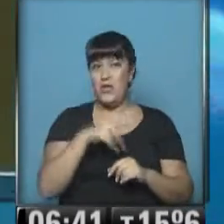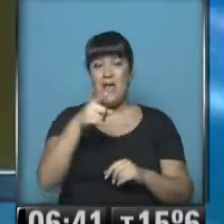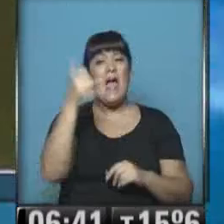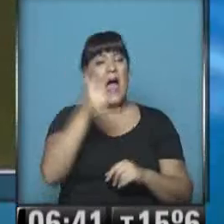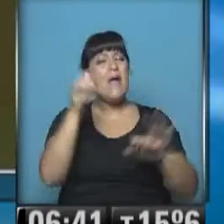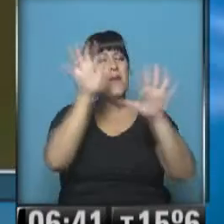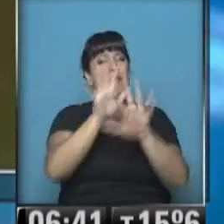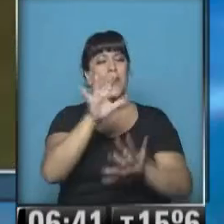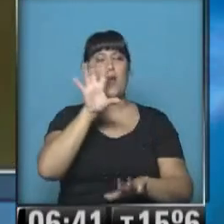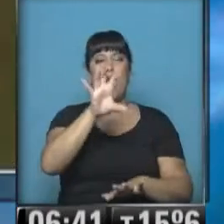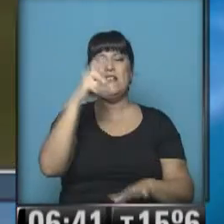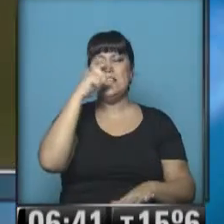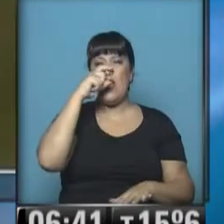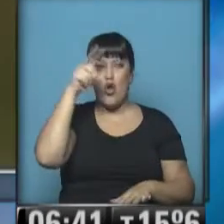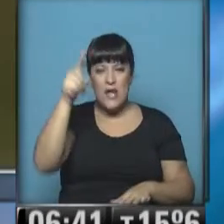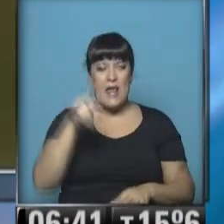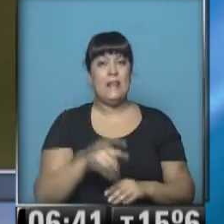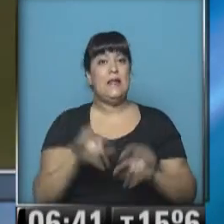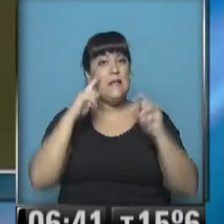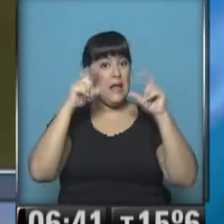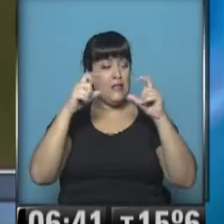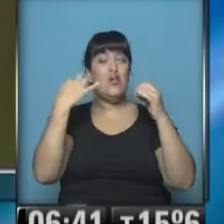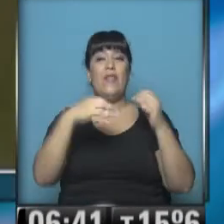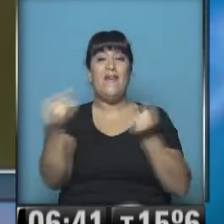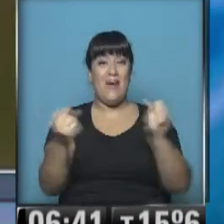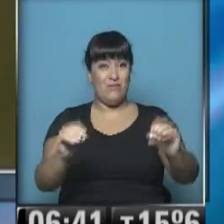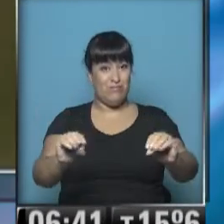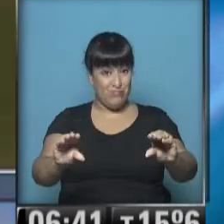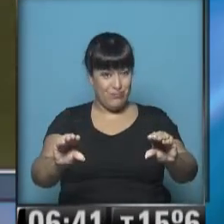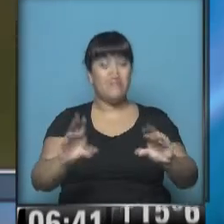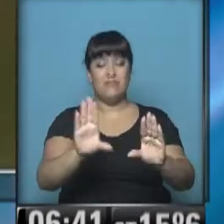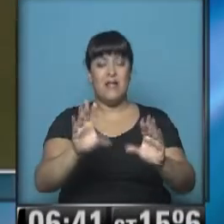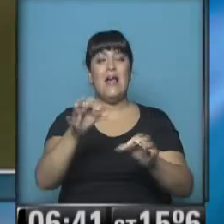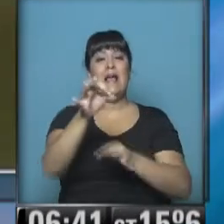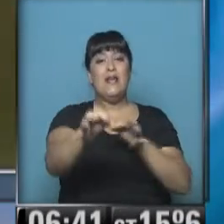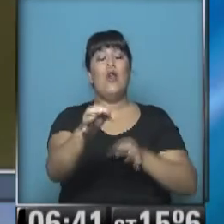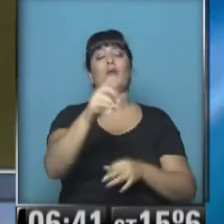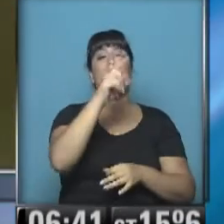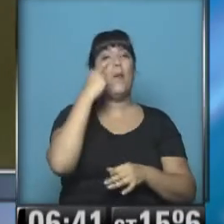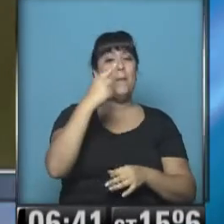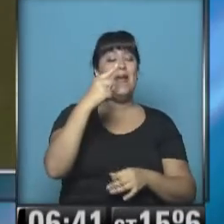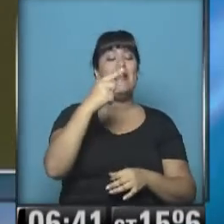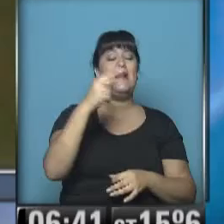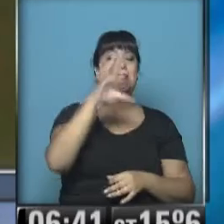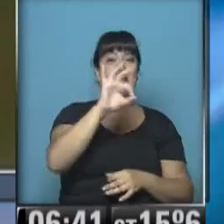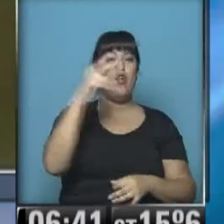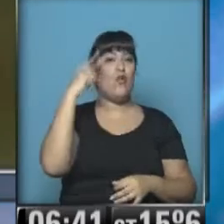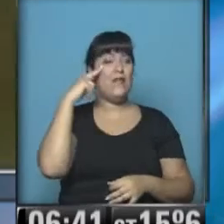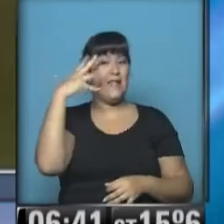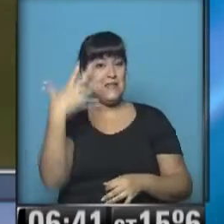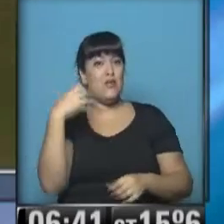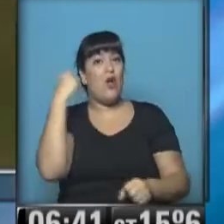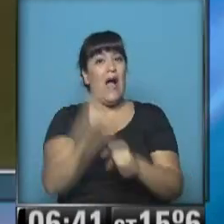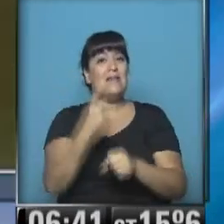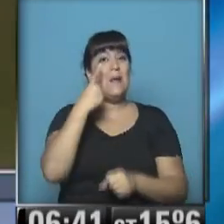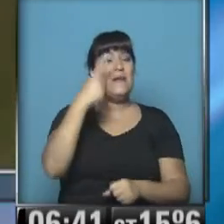nieblas en corrientes. Mucha atención, luces bajas encendidas. Del kilómetro 1095 al 1130. Y